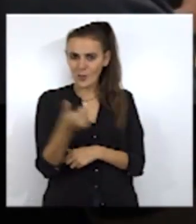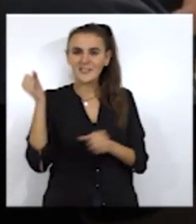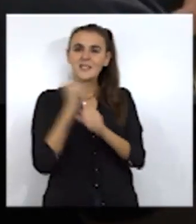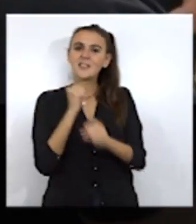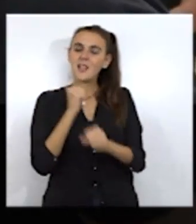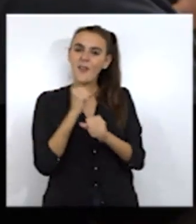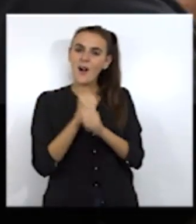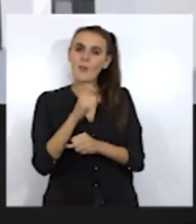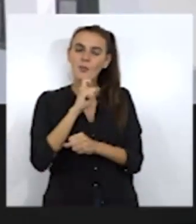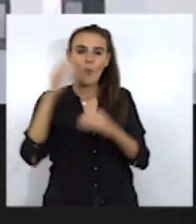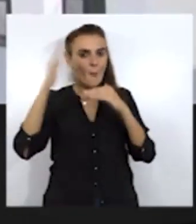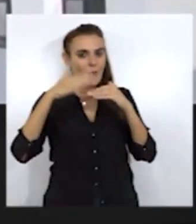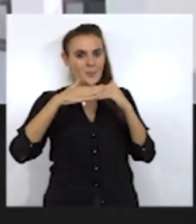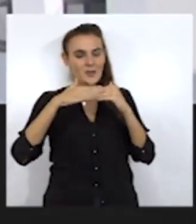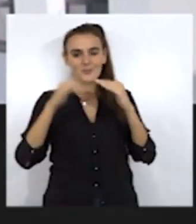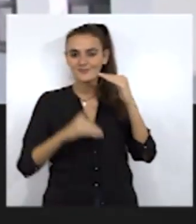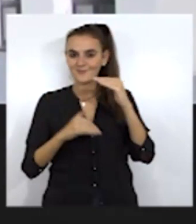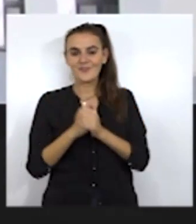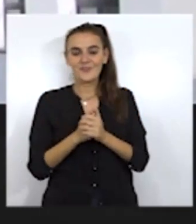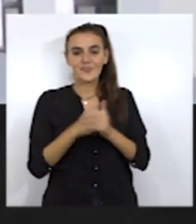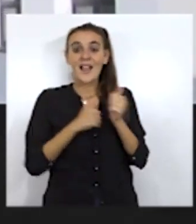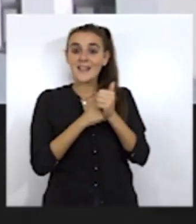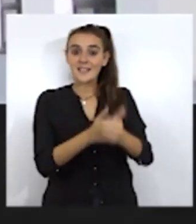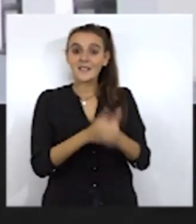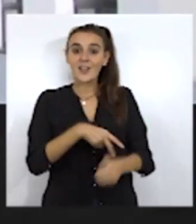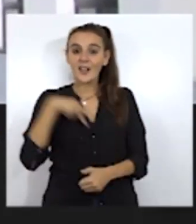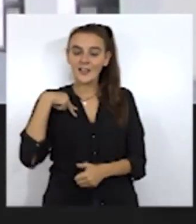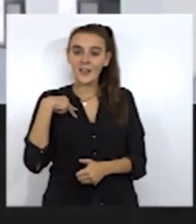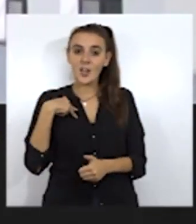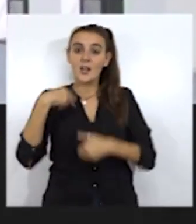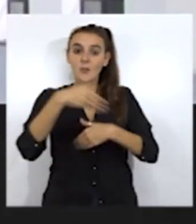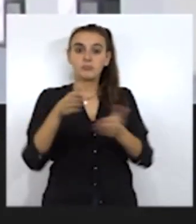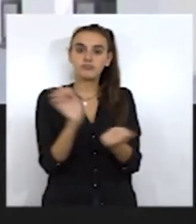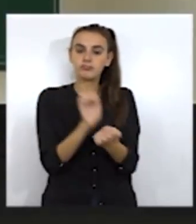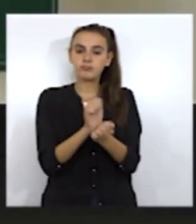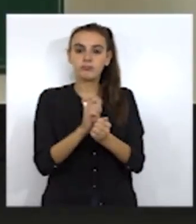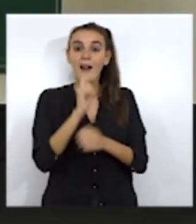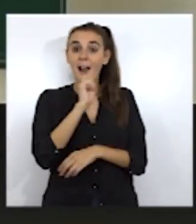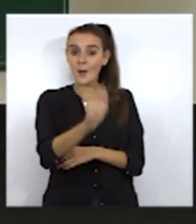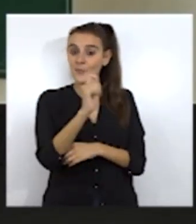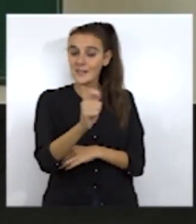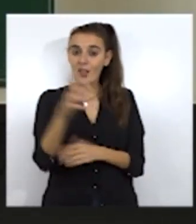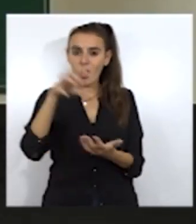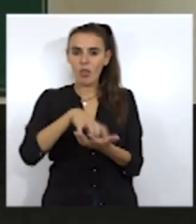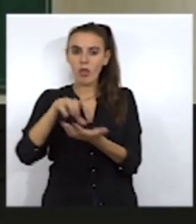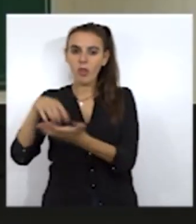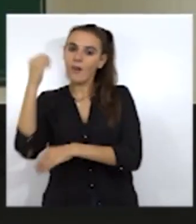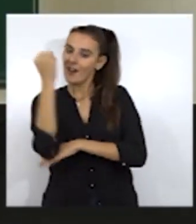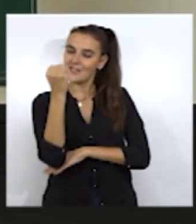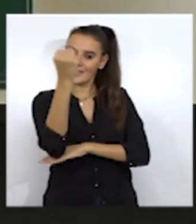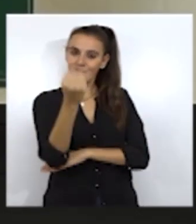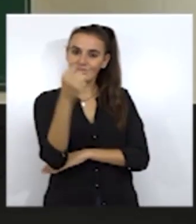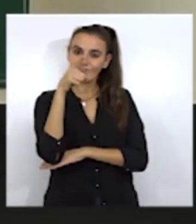bajo mínimos. Desde la Secretaría General de Instituciones Penitenciarias han anunciado que los establecimientos penitenciarios están